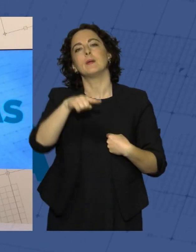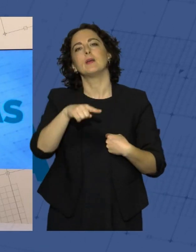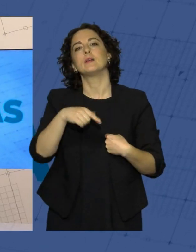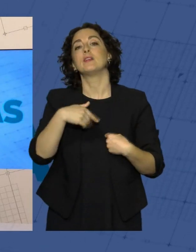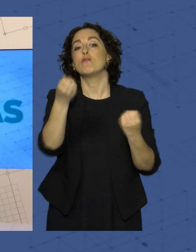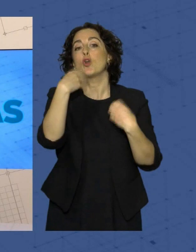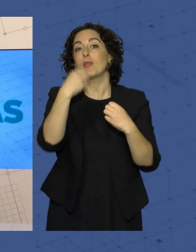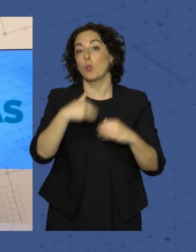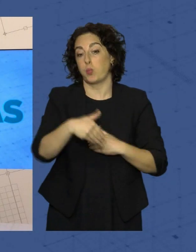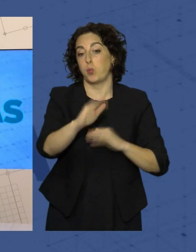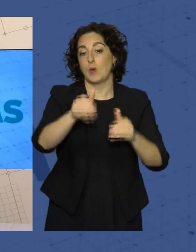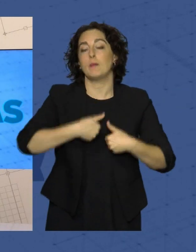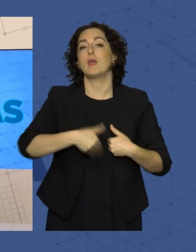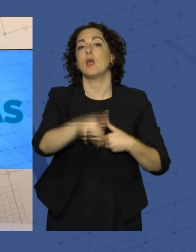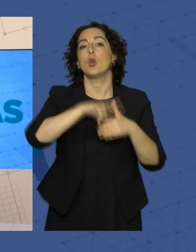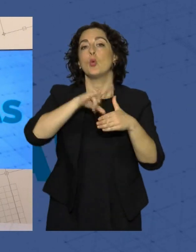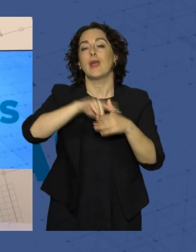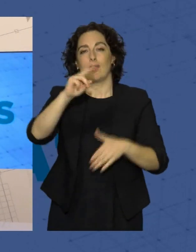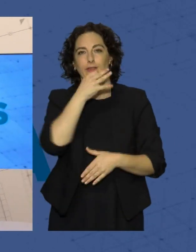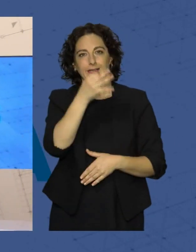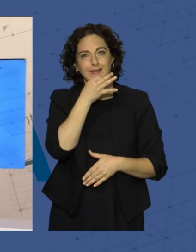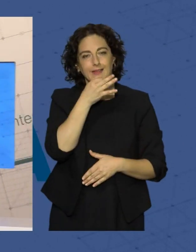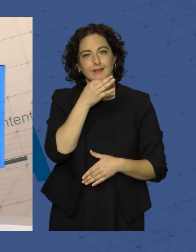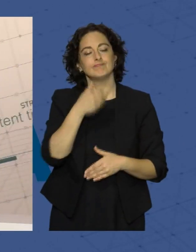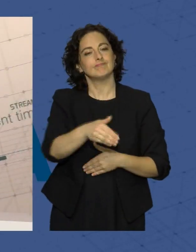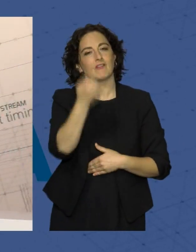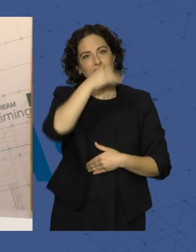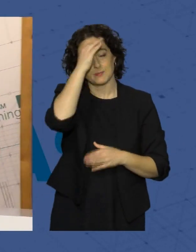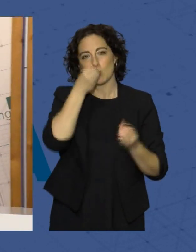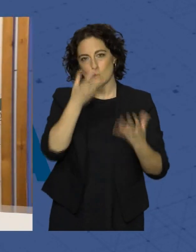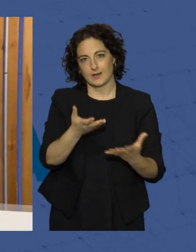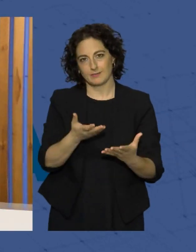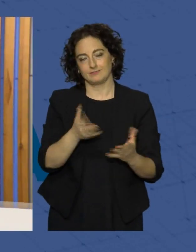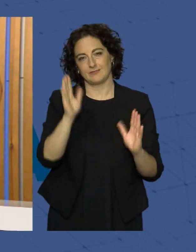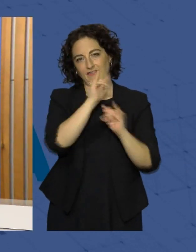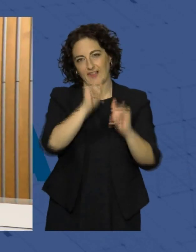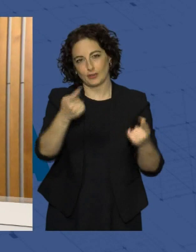volverá a esta casa lunes a las 2 de la tarde. Pasen buen fin de semana. Sean felices.